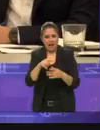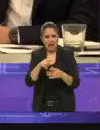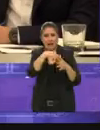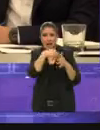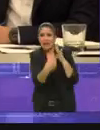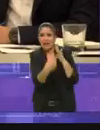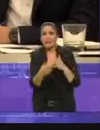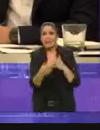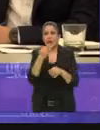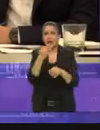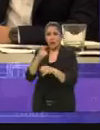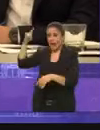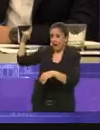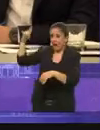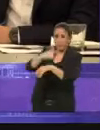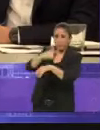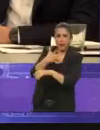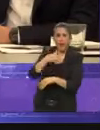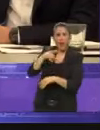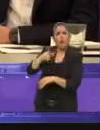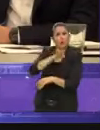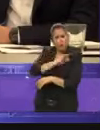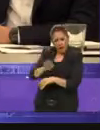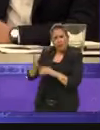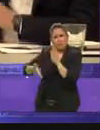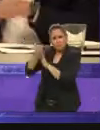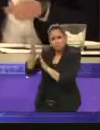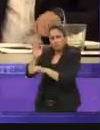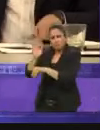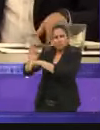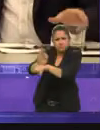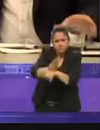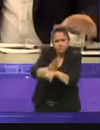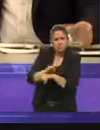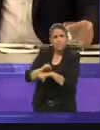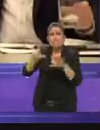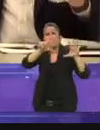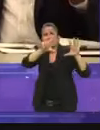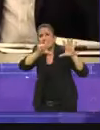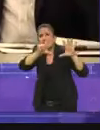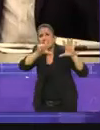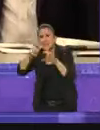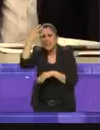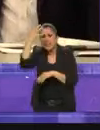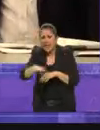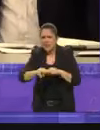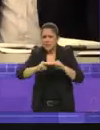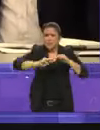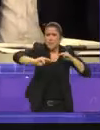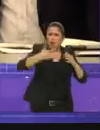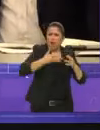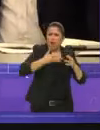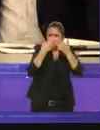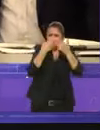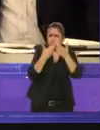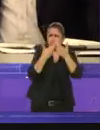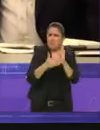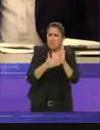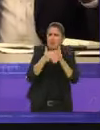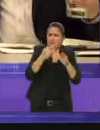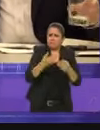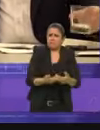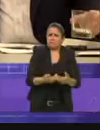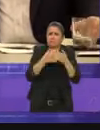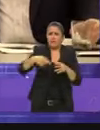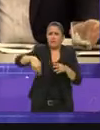sentado el aeropuerto se puede beneficiar con la salida 710 hectáreas que pueden ser una ciudad